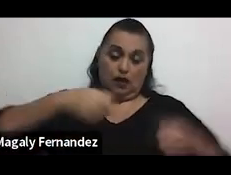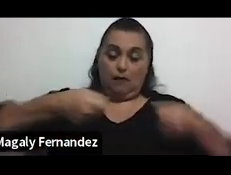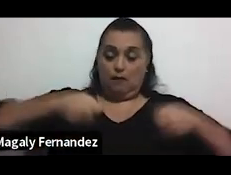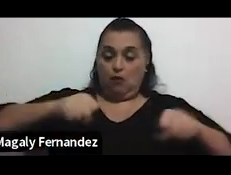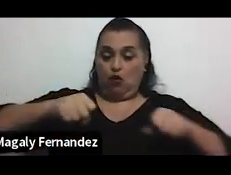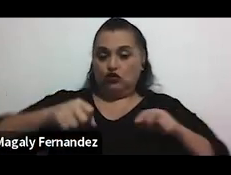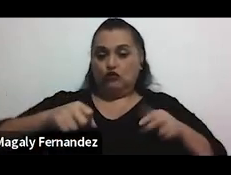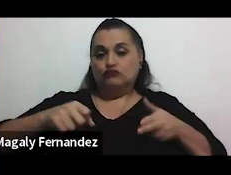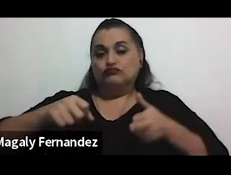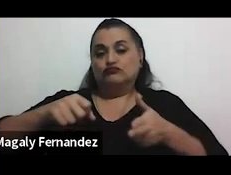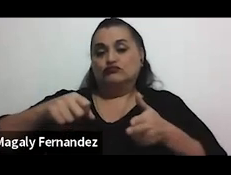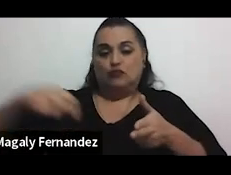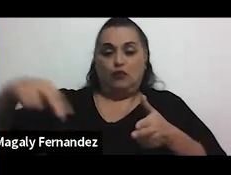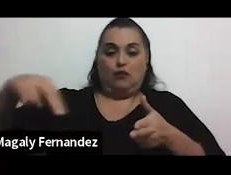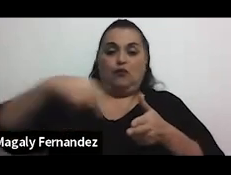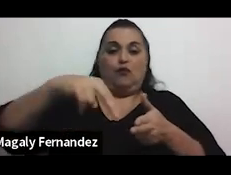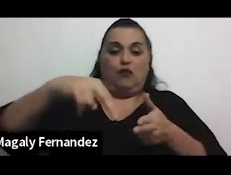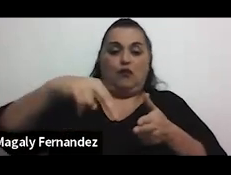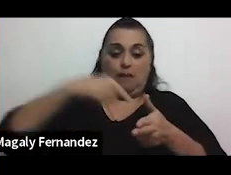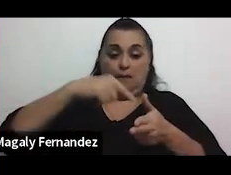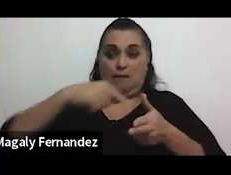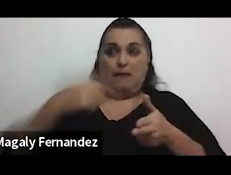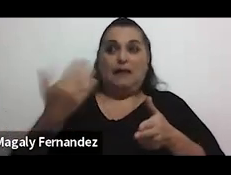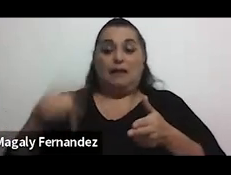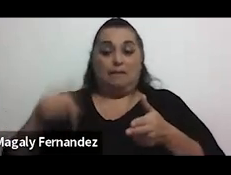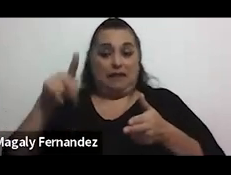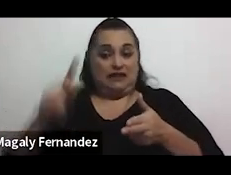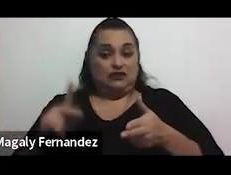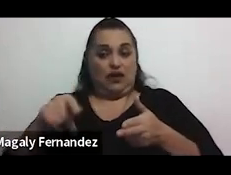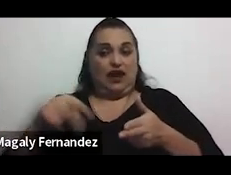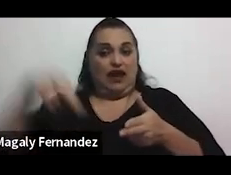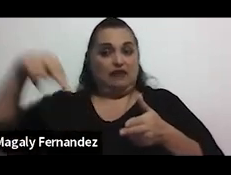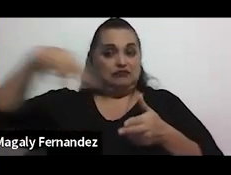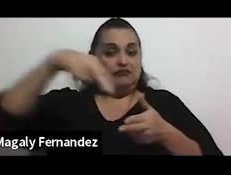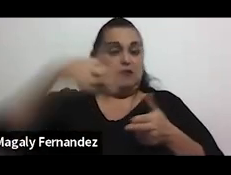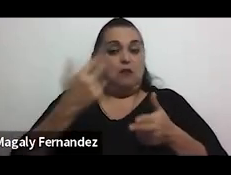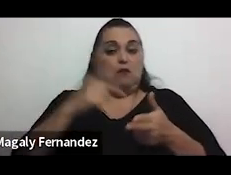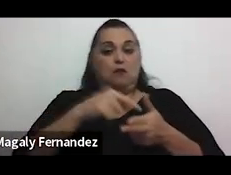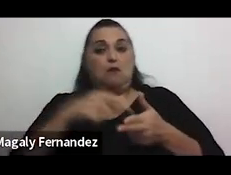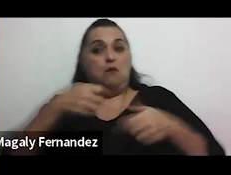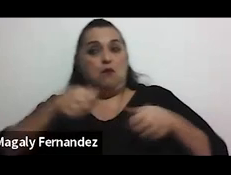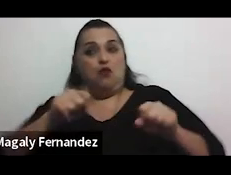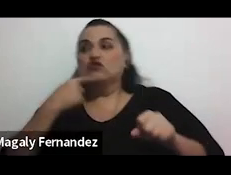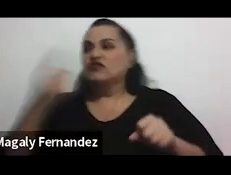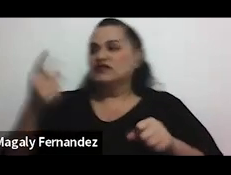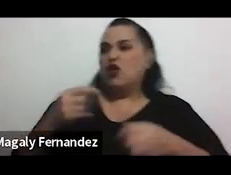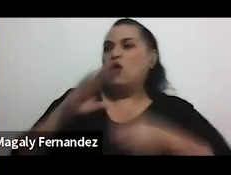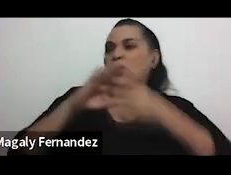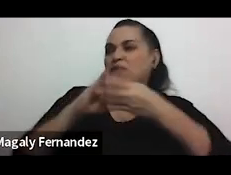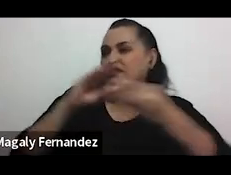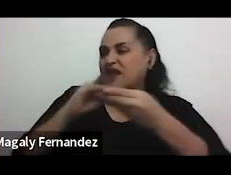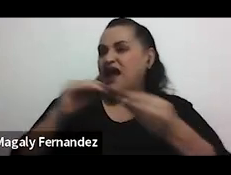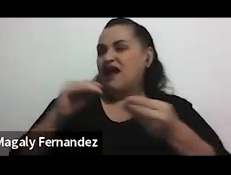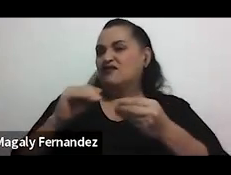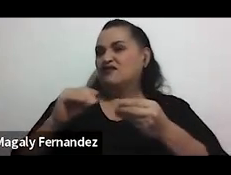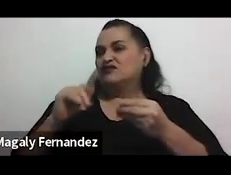esa persona también de alguna manera ya espera que de esa moto recibir ciertos comentarios en